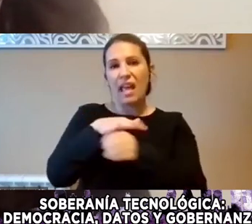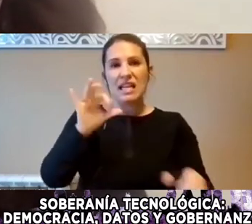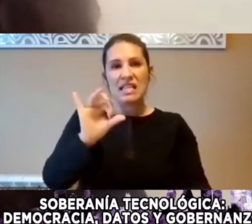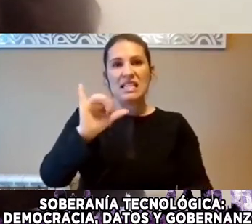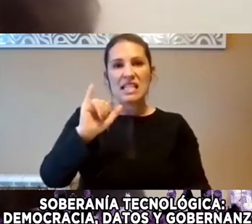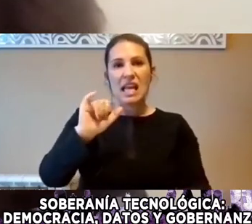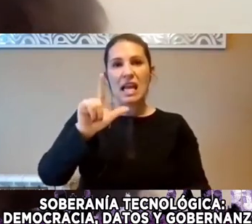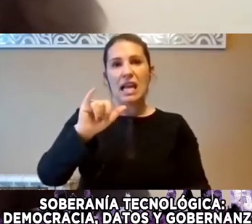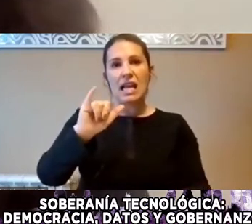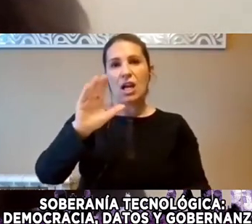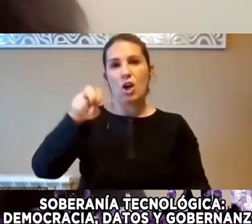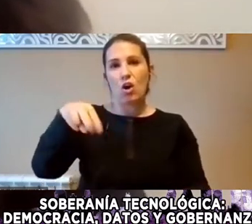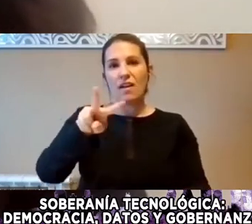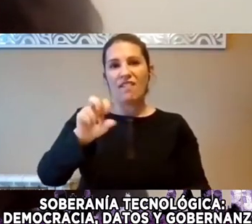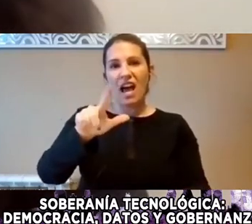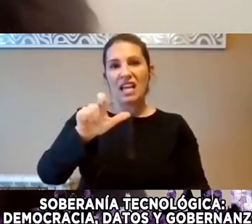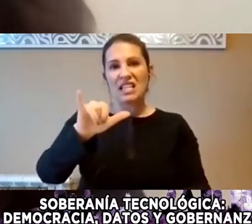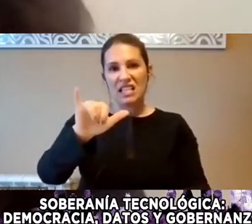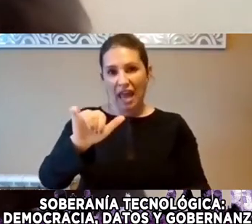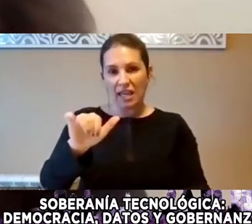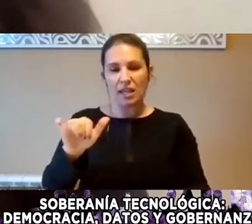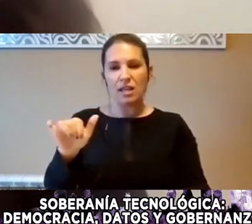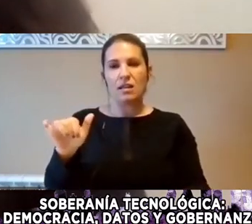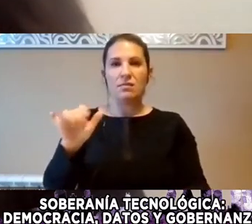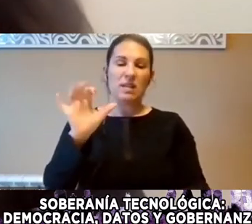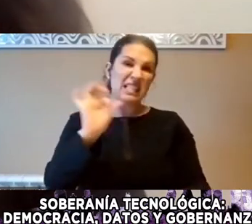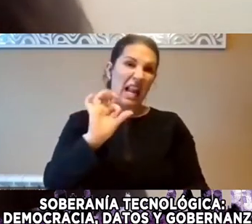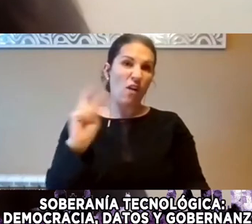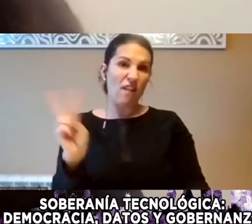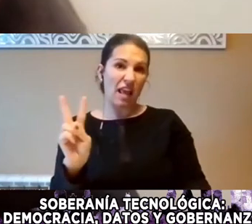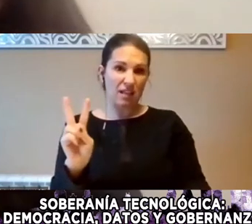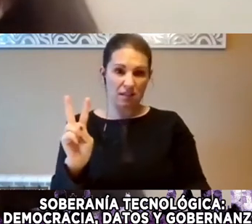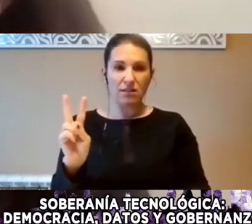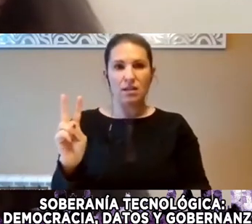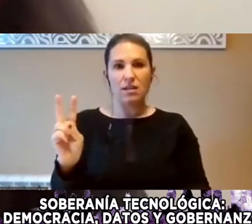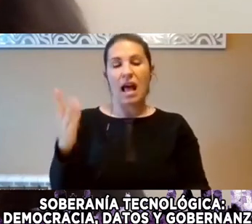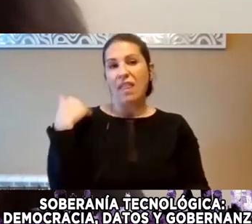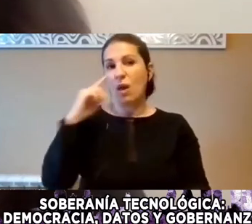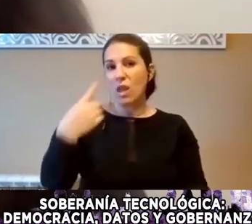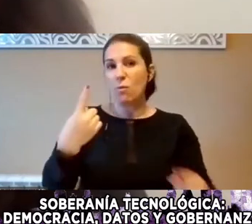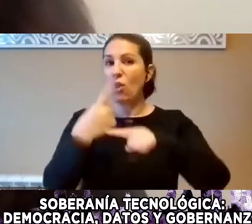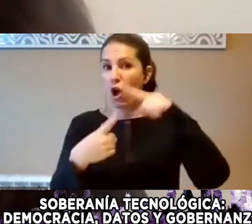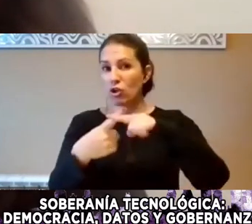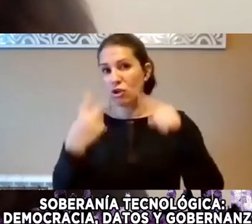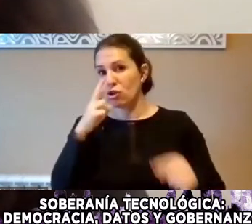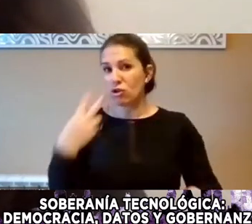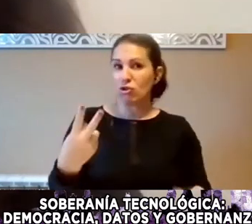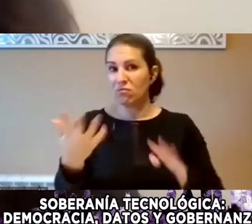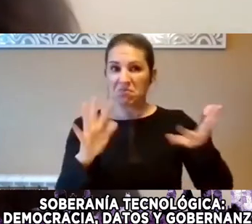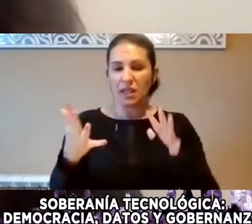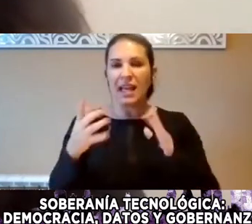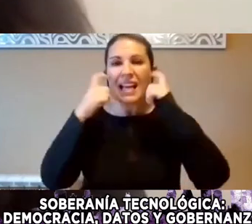Desde Yo Diría Más O Menos Un Año Y Medio Dos Se Está Tratando De Revertir Desde Ciertos